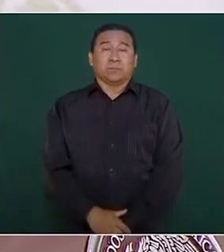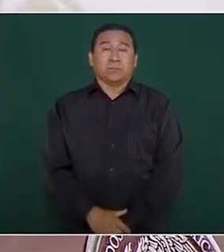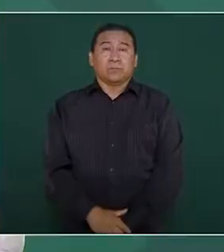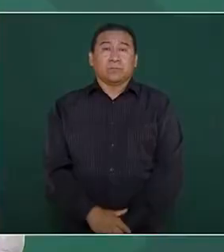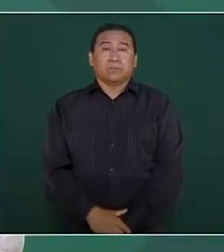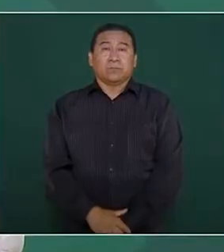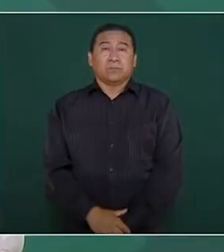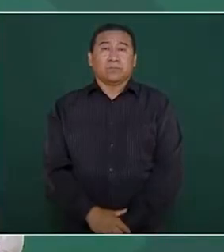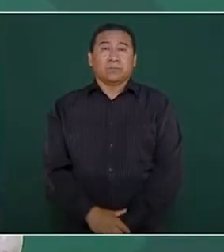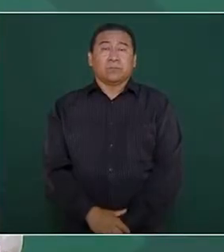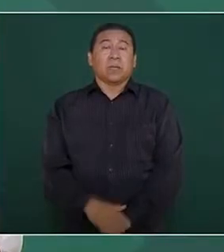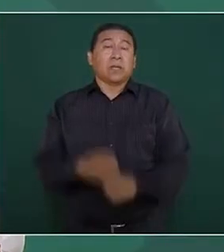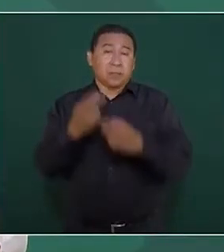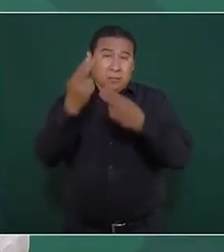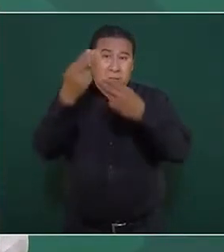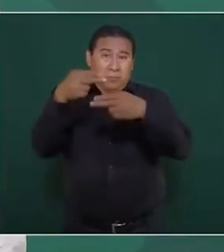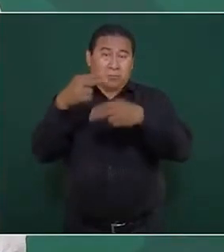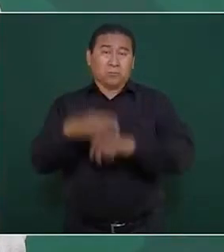la empresa